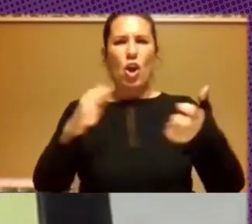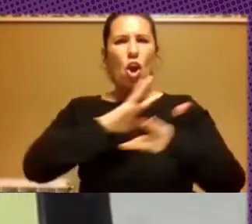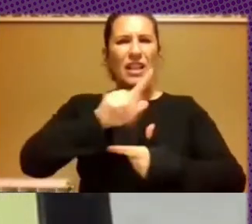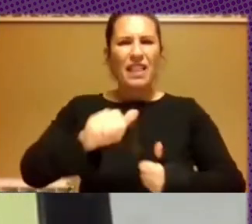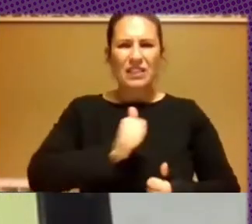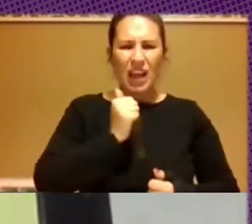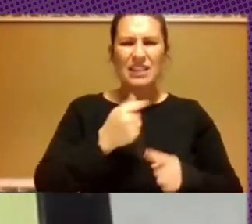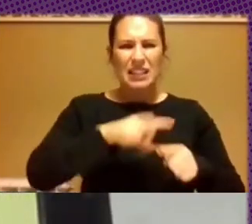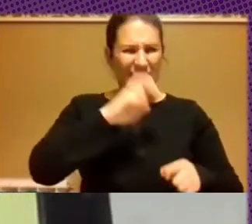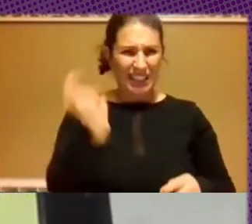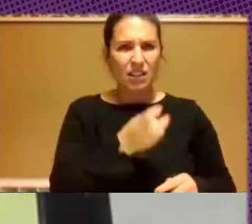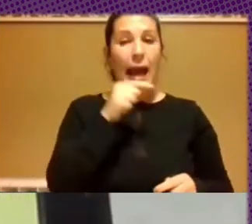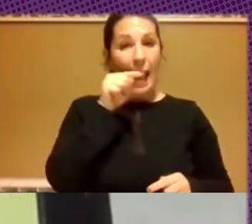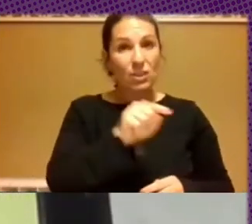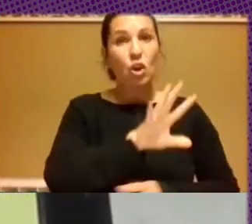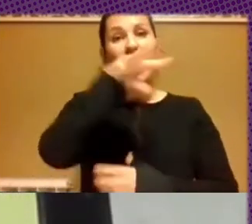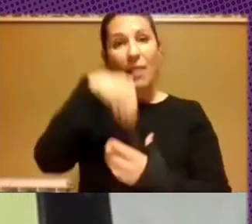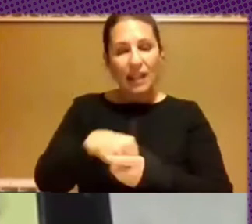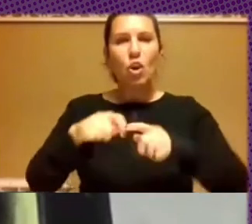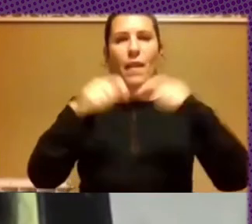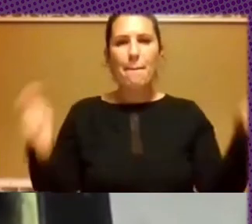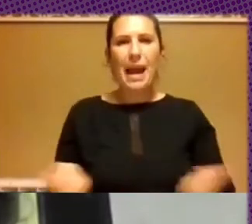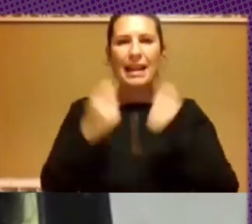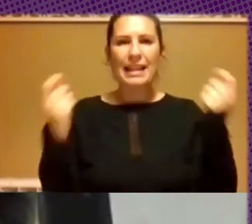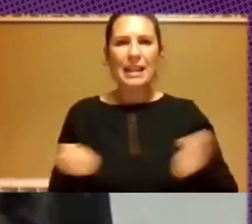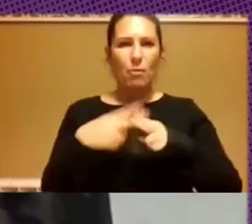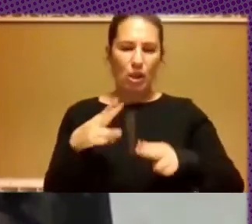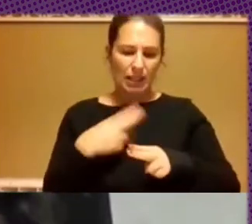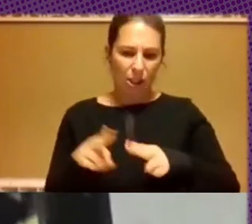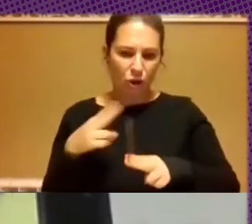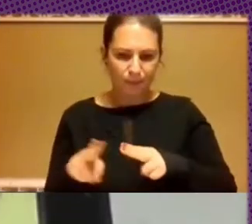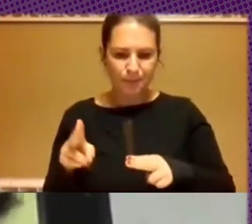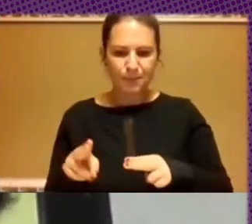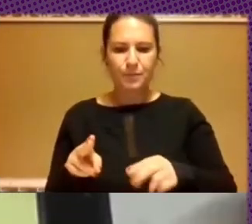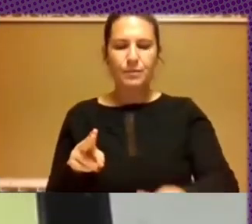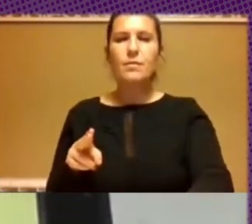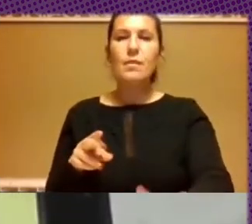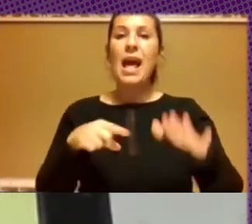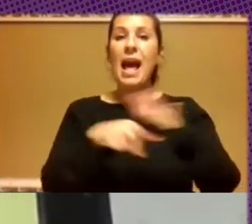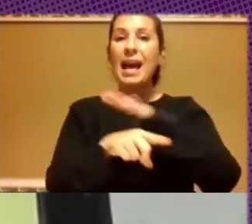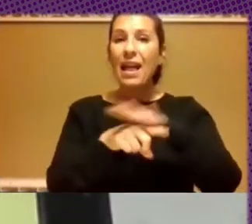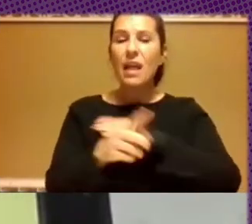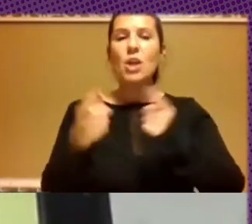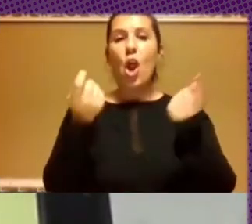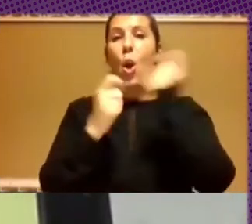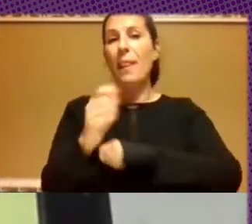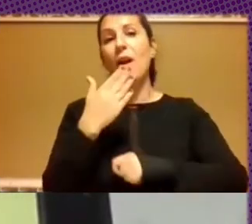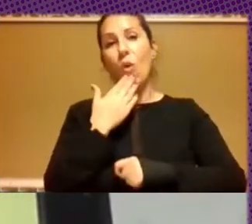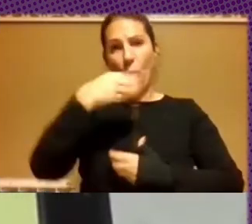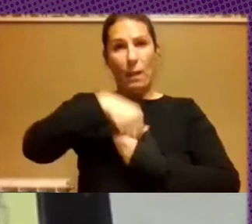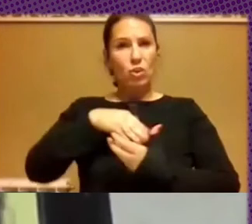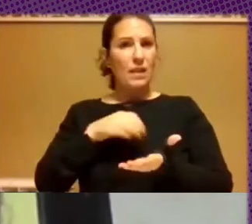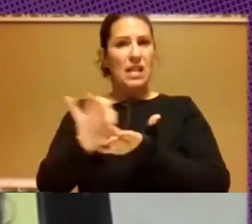de la lógica del marketing político y que las agencias venden como parte de sus servicios,